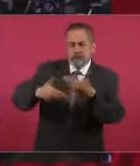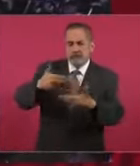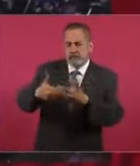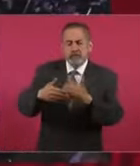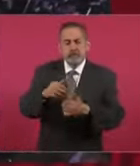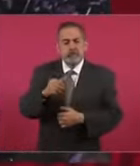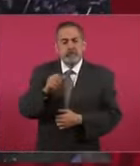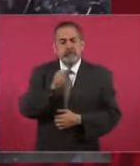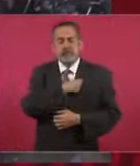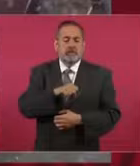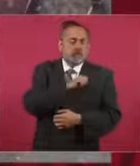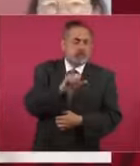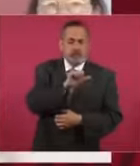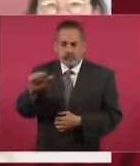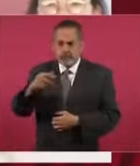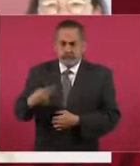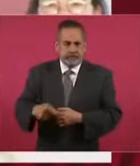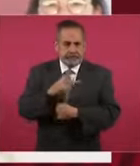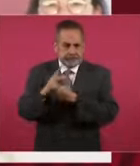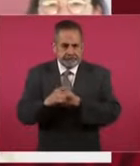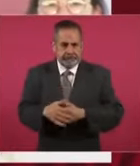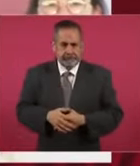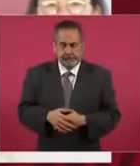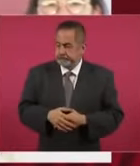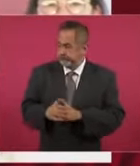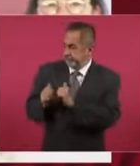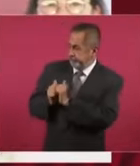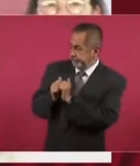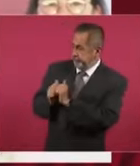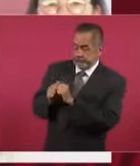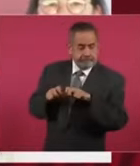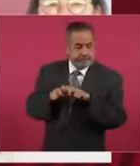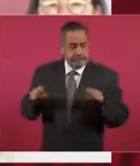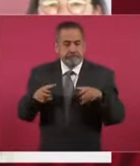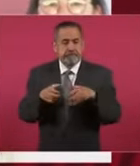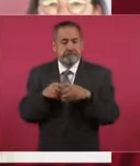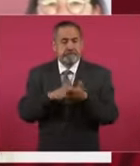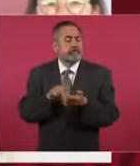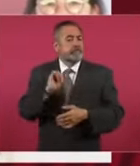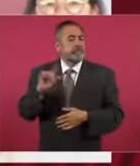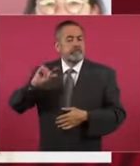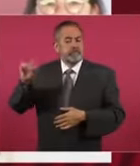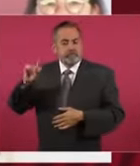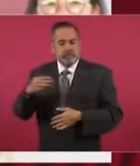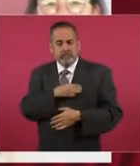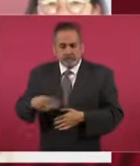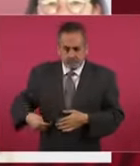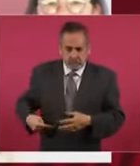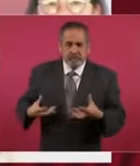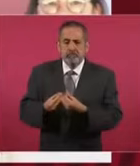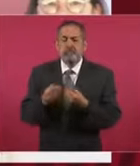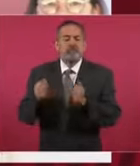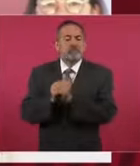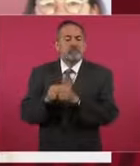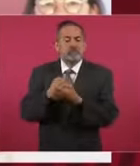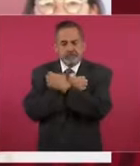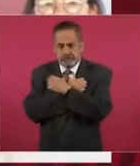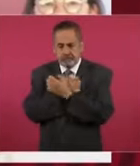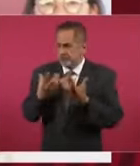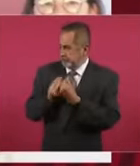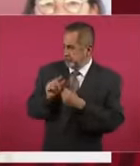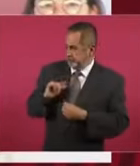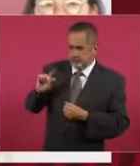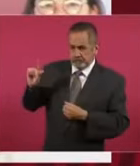salud de nuestra nación. Así es que estamos aquí acompañados de autoridades municipales, autoridades educativas,